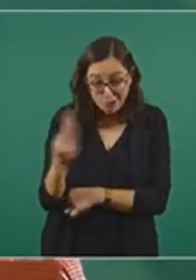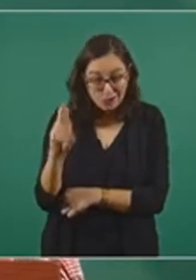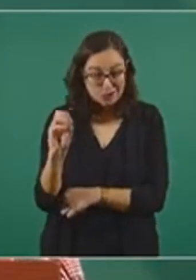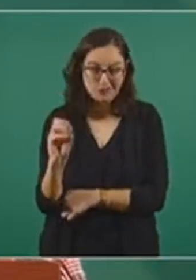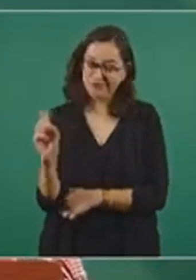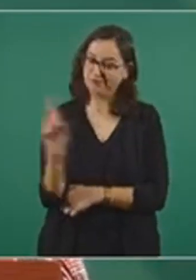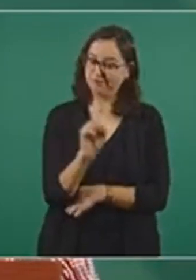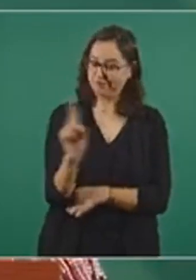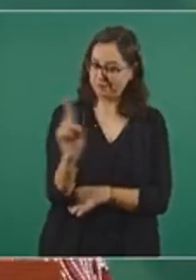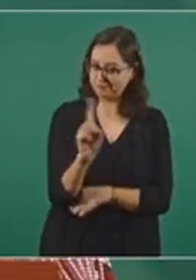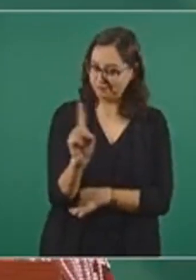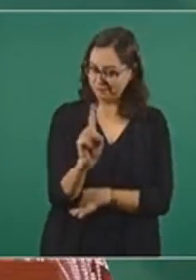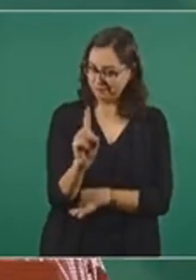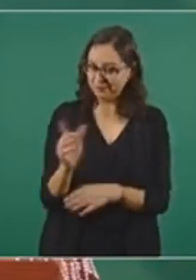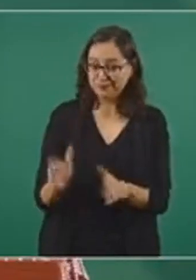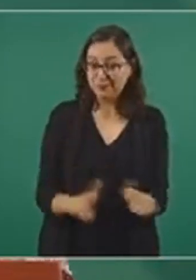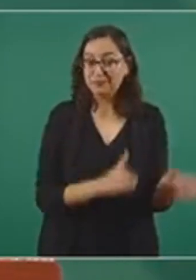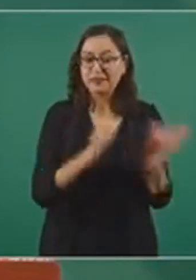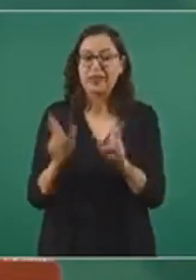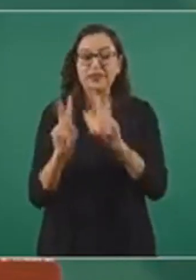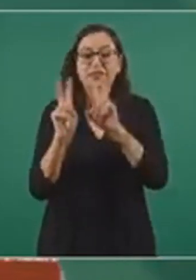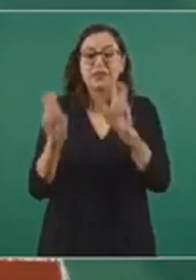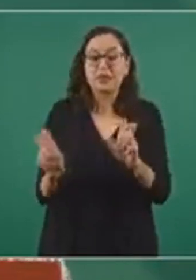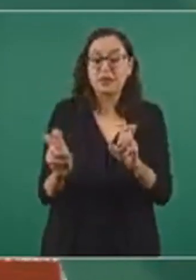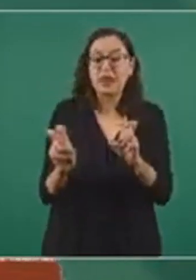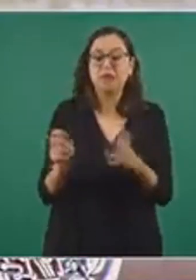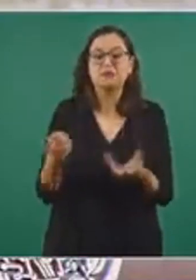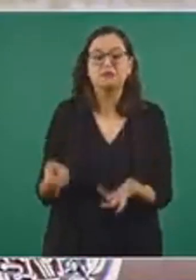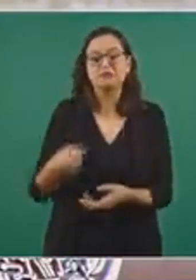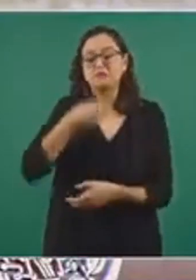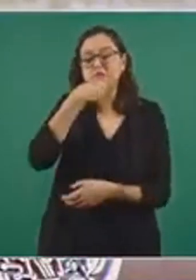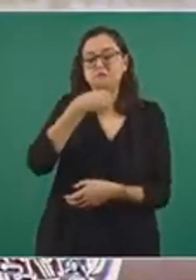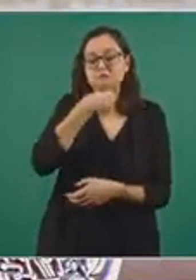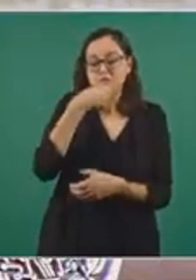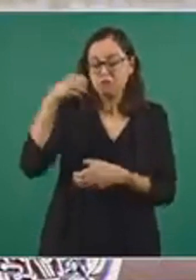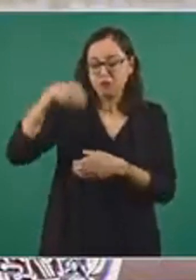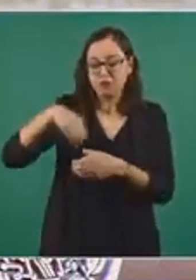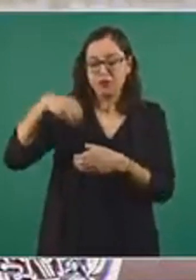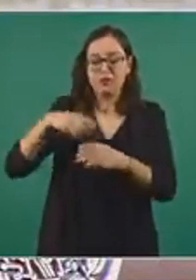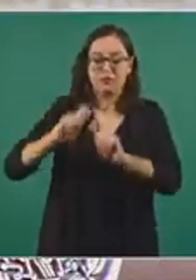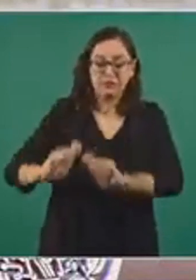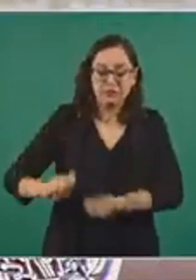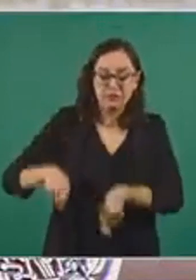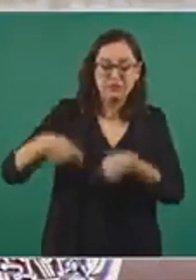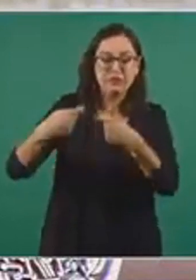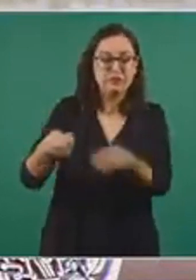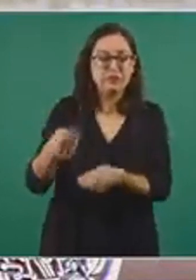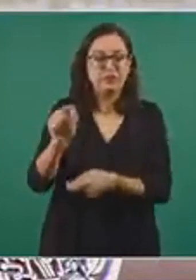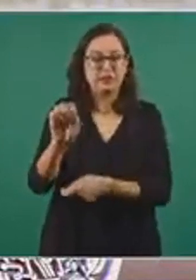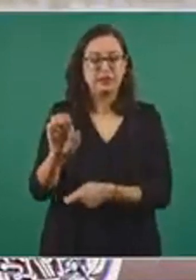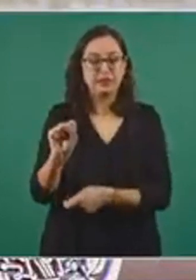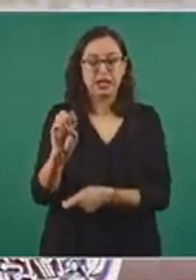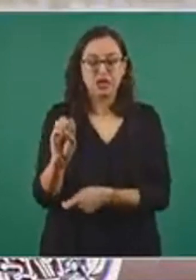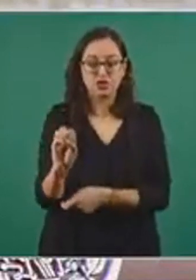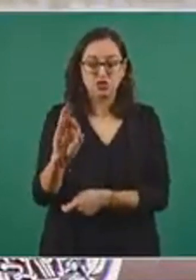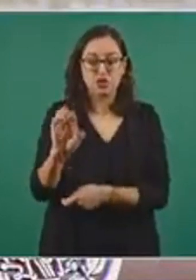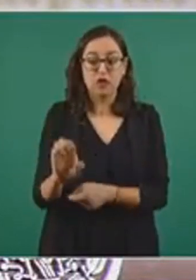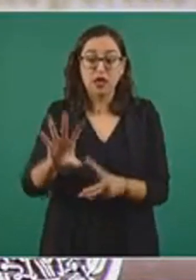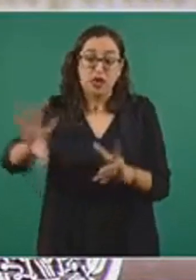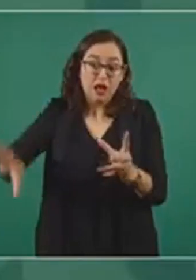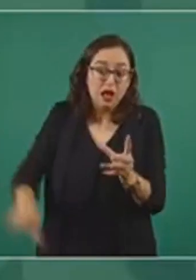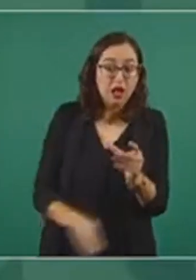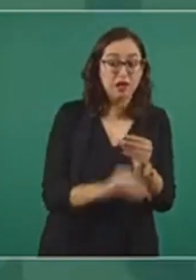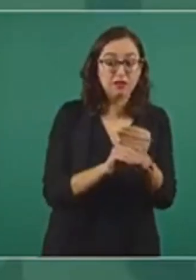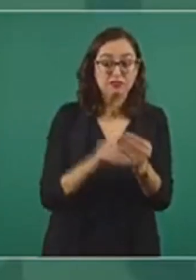se terminaba, cuando terminaban de tener su relación con el IMSS, se pasaba a la tesorería y formaba parte de la pensión que se les da.